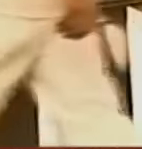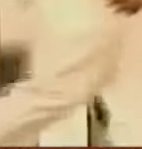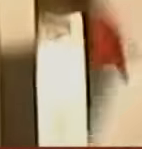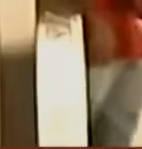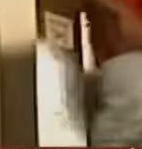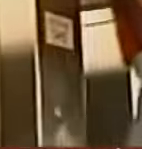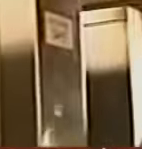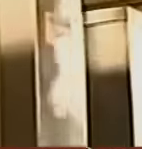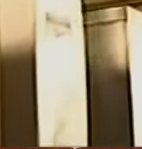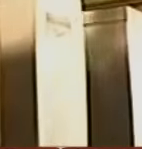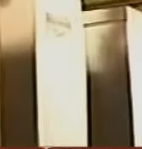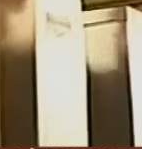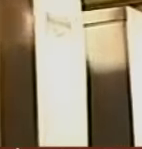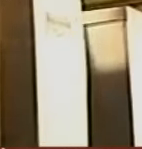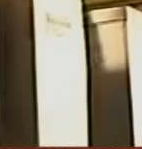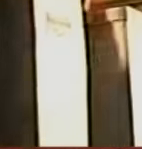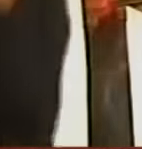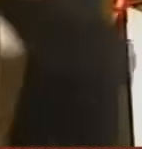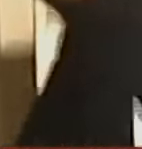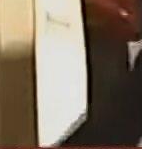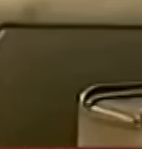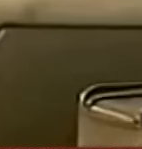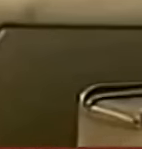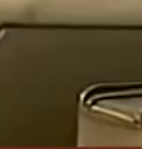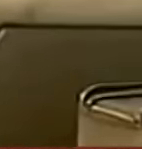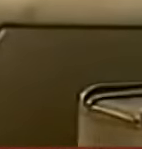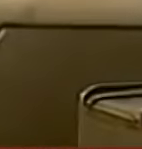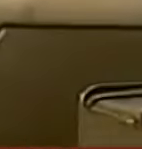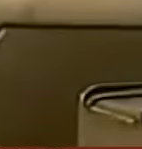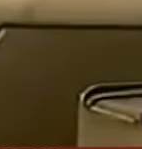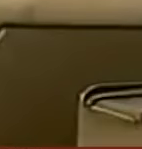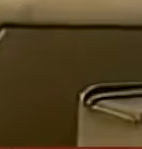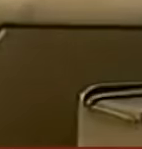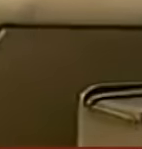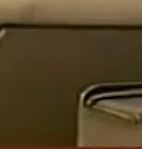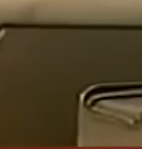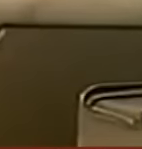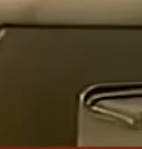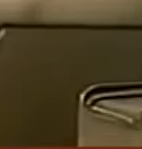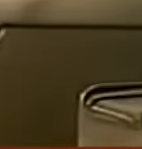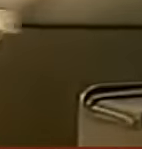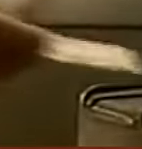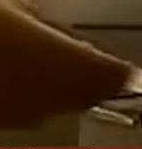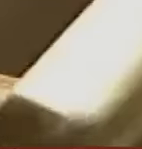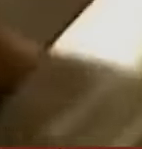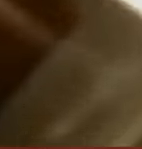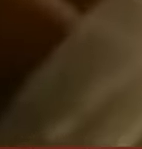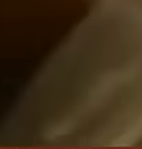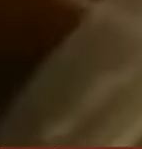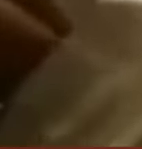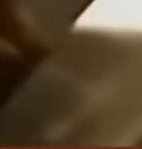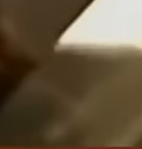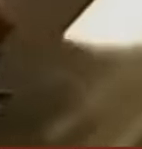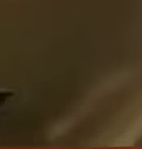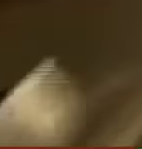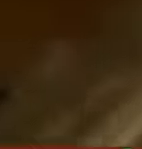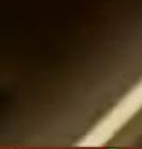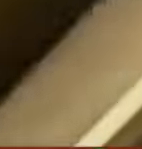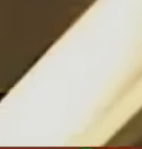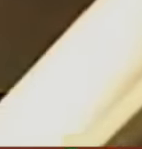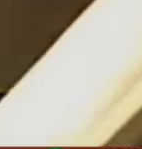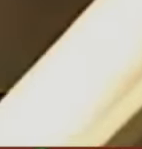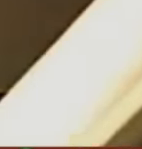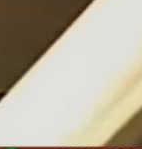El metro como todos los conocemos comenzó su historia de la mano con la de muchos mexicanos Con su primer recorrido de la avenida Zaragoza a